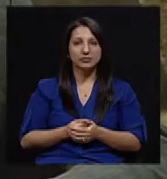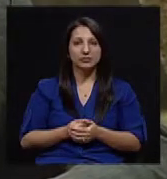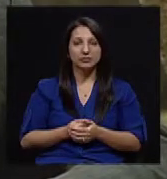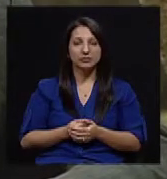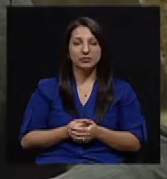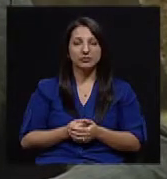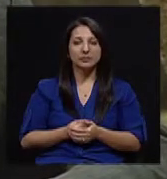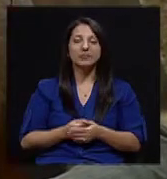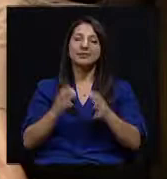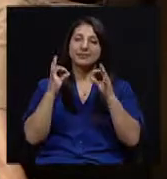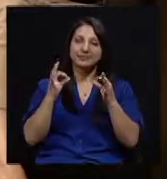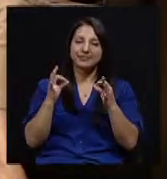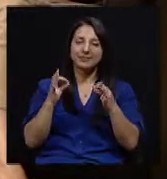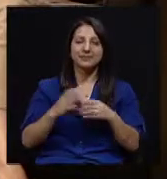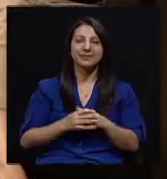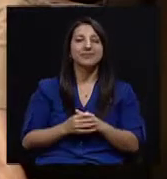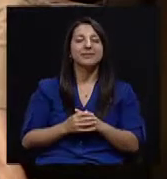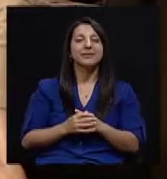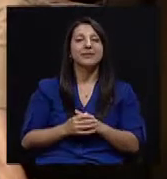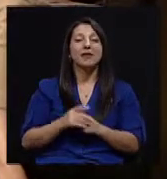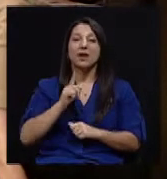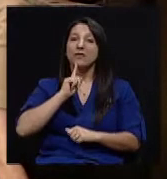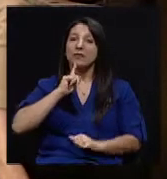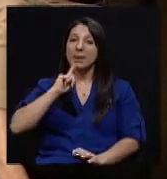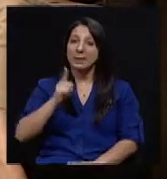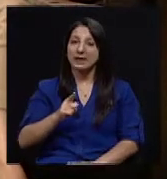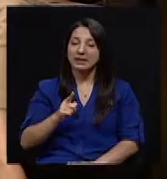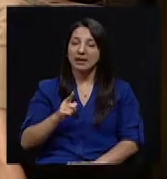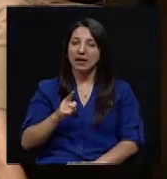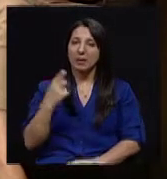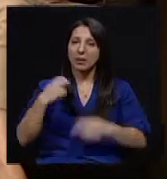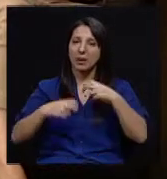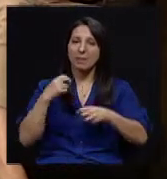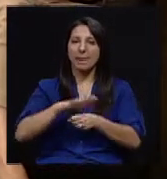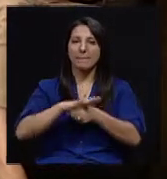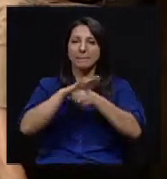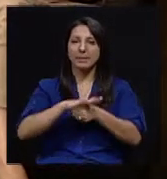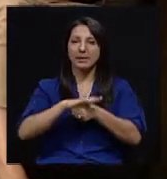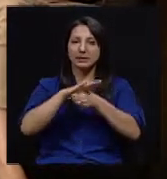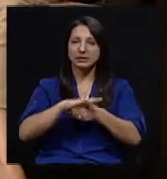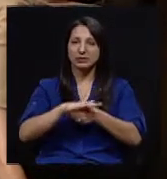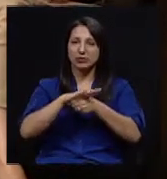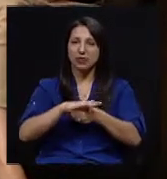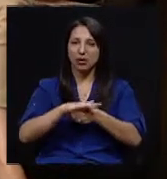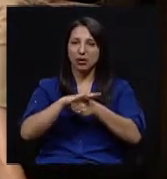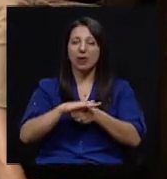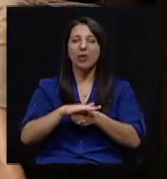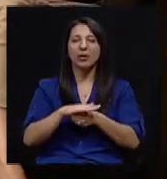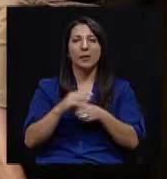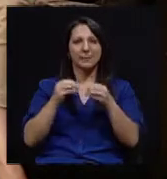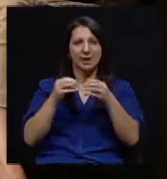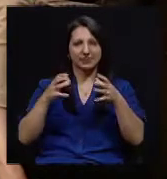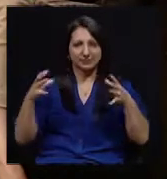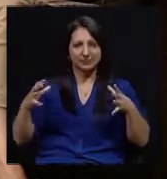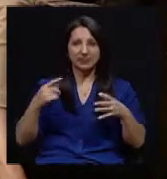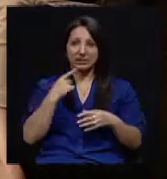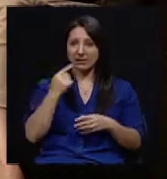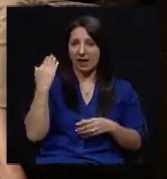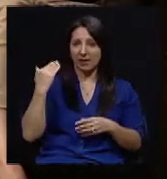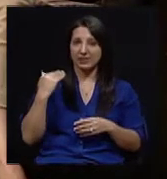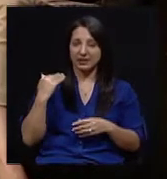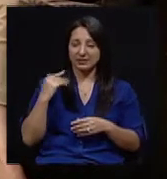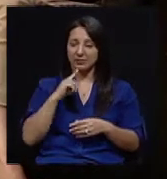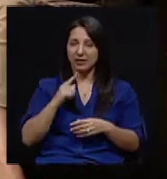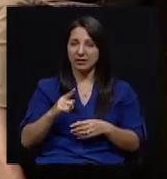Muy bien, realmente el problema de la presión arterial va en aumento, decíamos al principio del